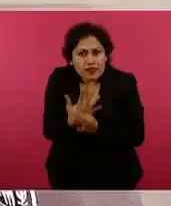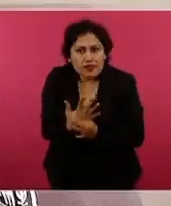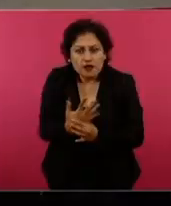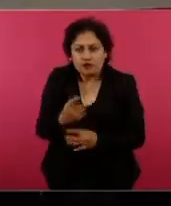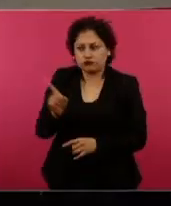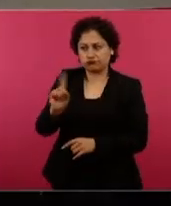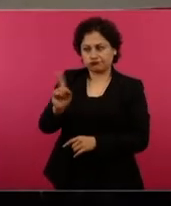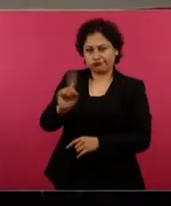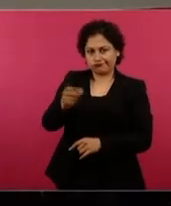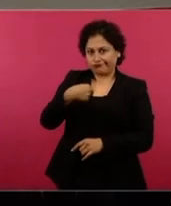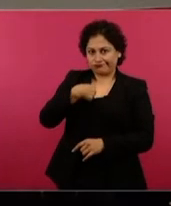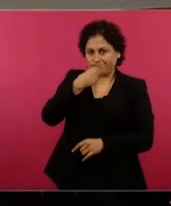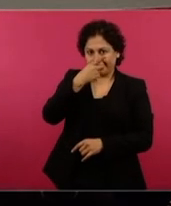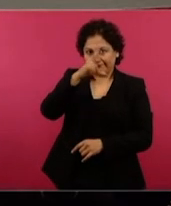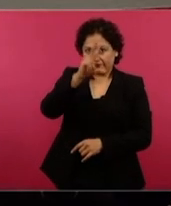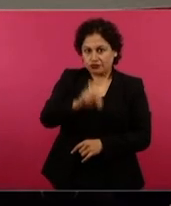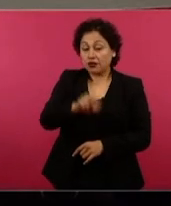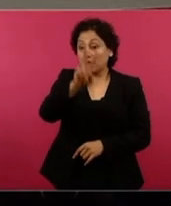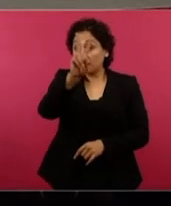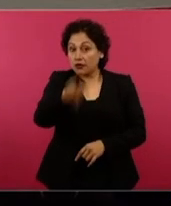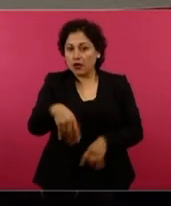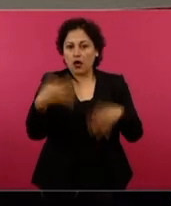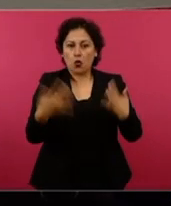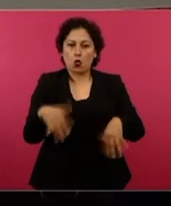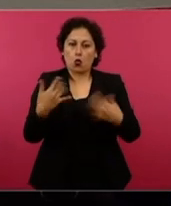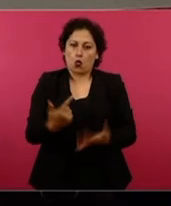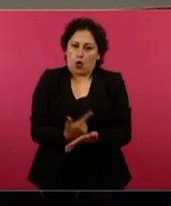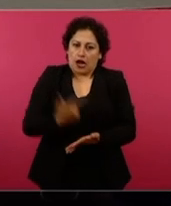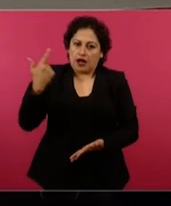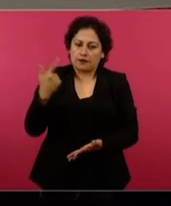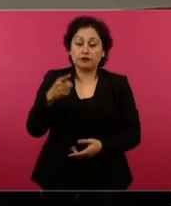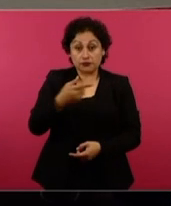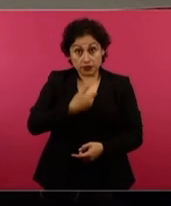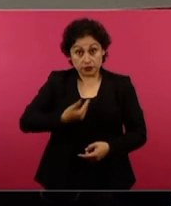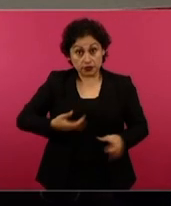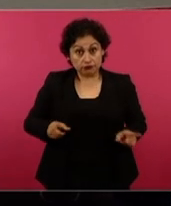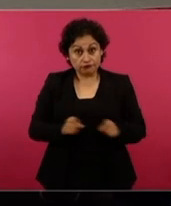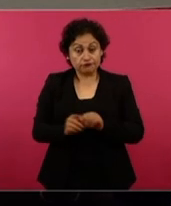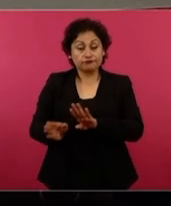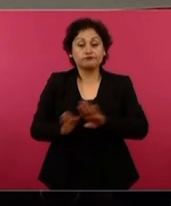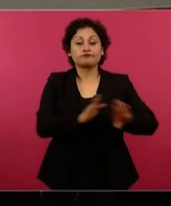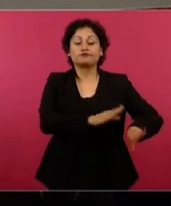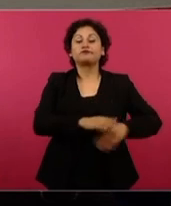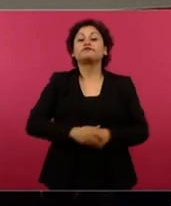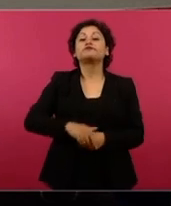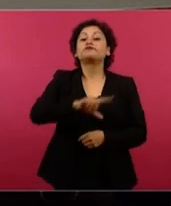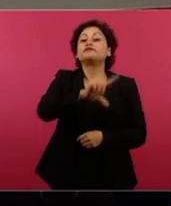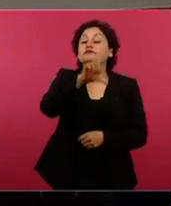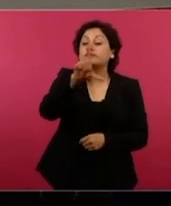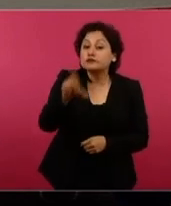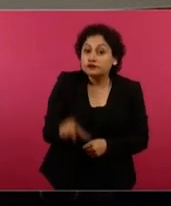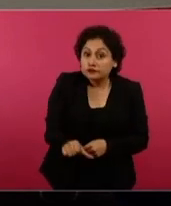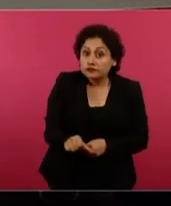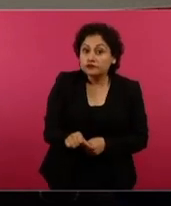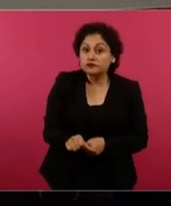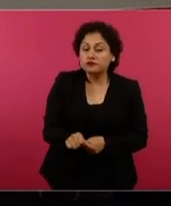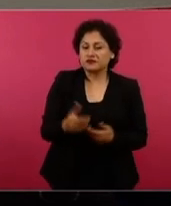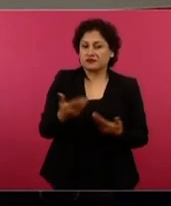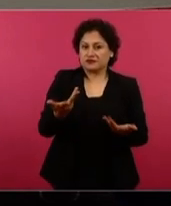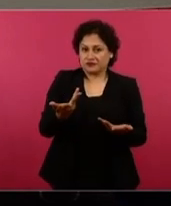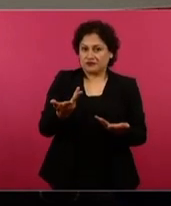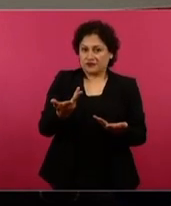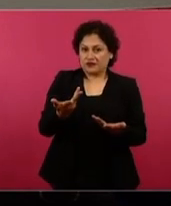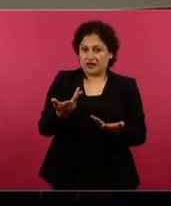Esto es realmente grave. Hasta aquí el presidente. Y a pregunta expresa sobre si denunciará a los magistrados